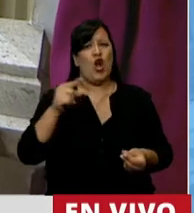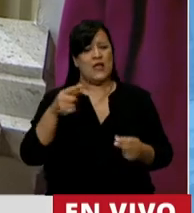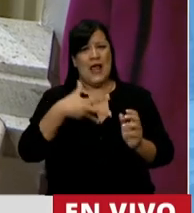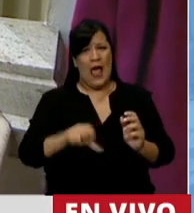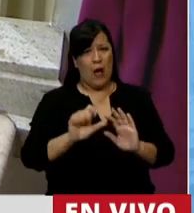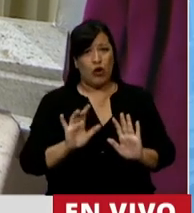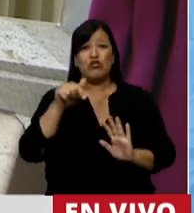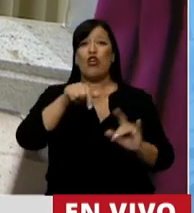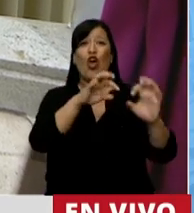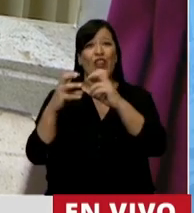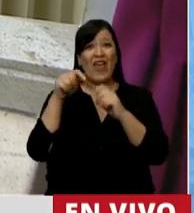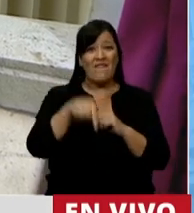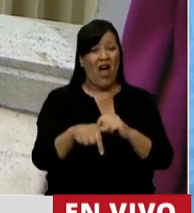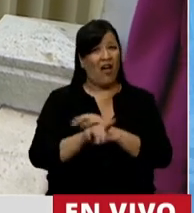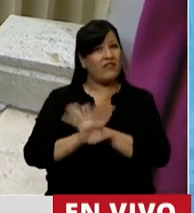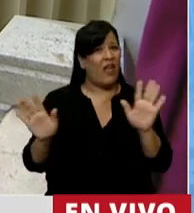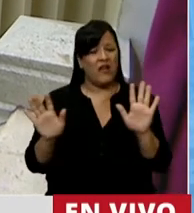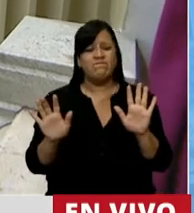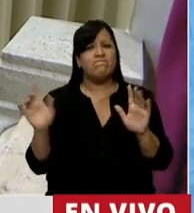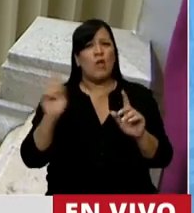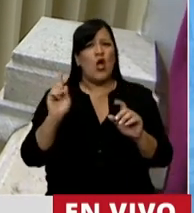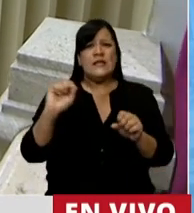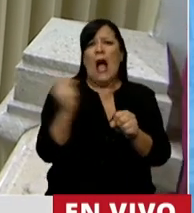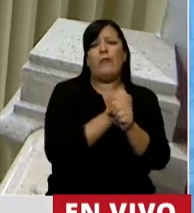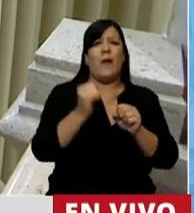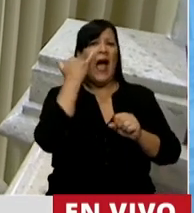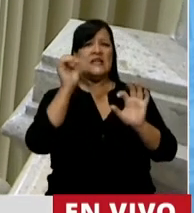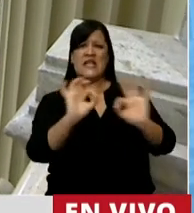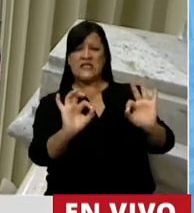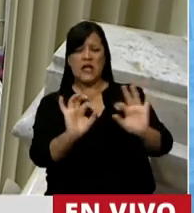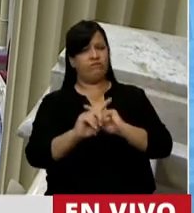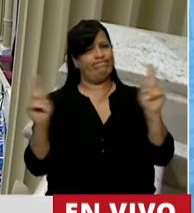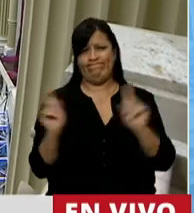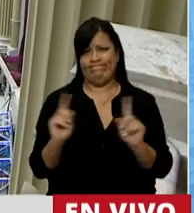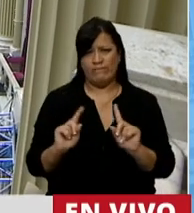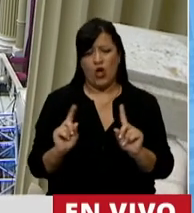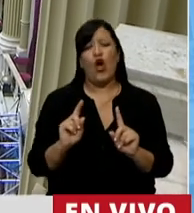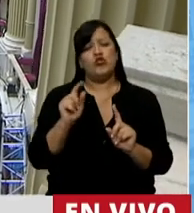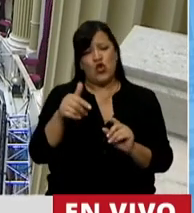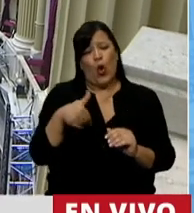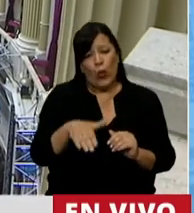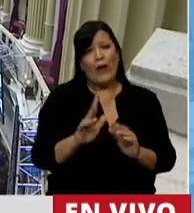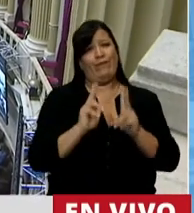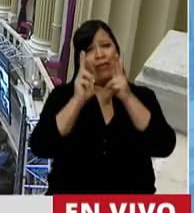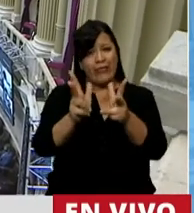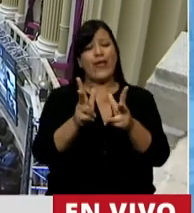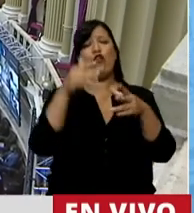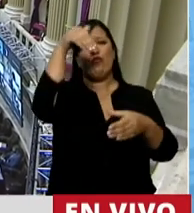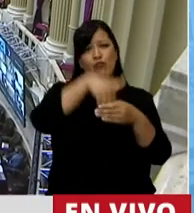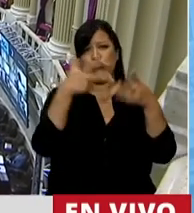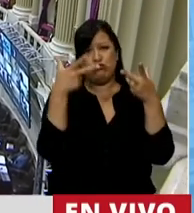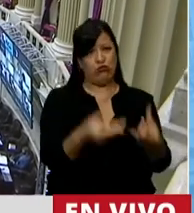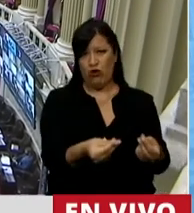Este debate no quedará zanjado con su aprobación. Por lo tanto, adelanto mi rechazo y voto